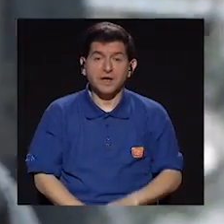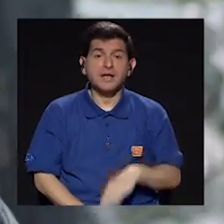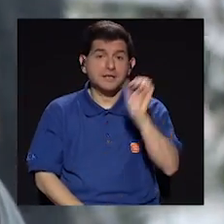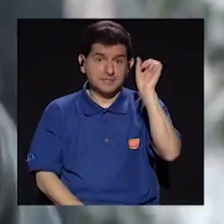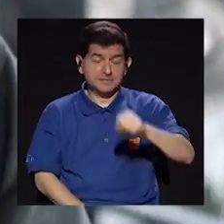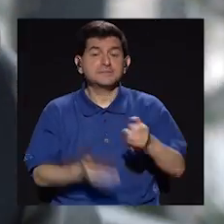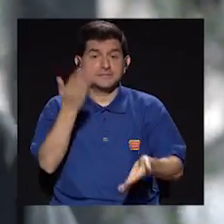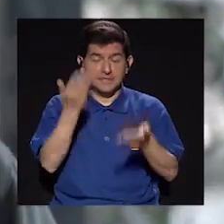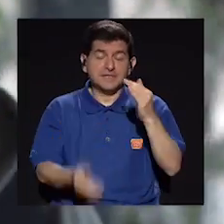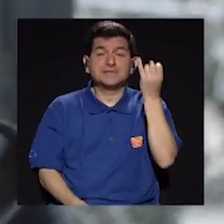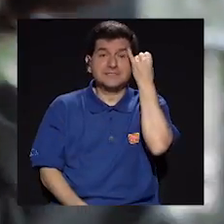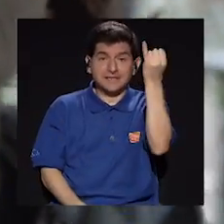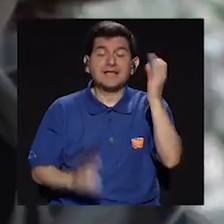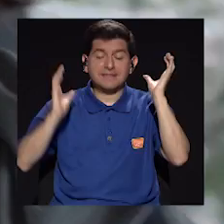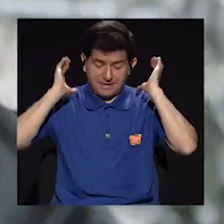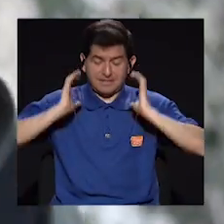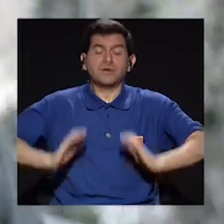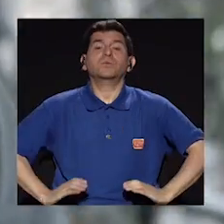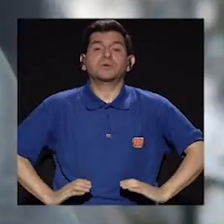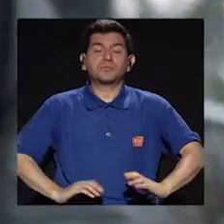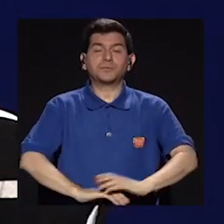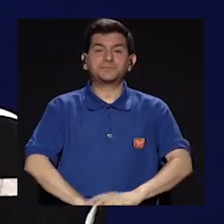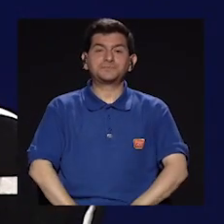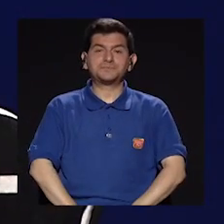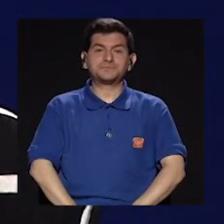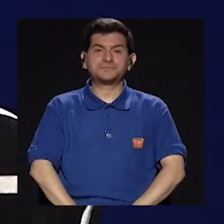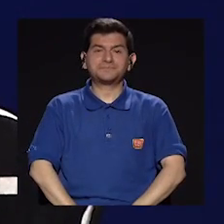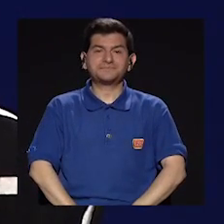Es que sí, también partía un poco de esa premisa del cuerpo,